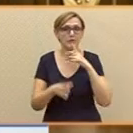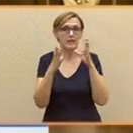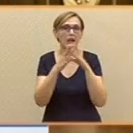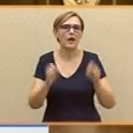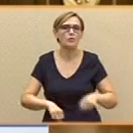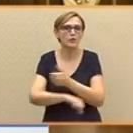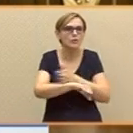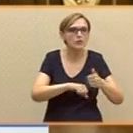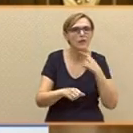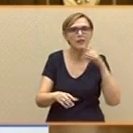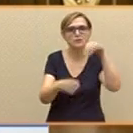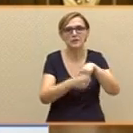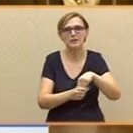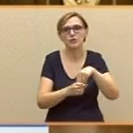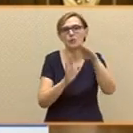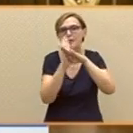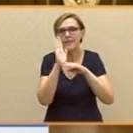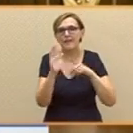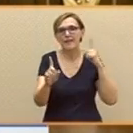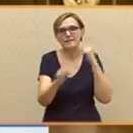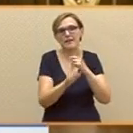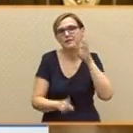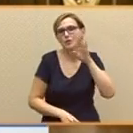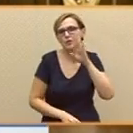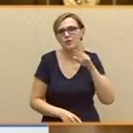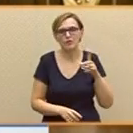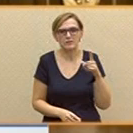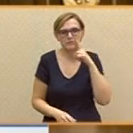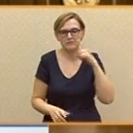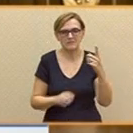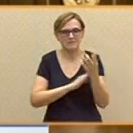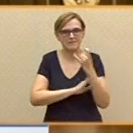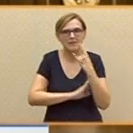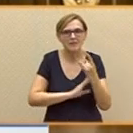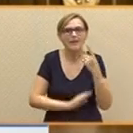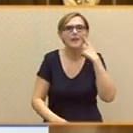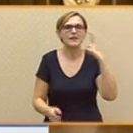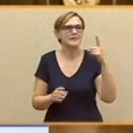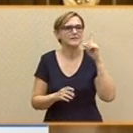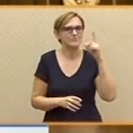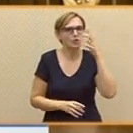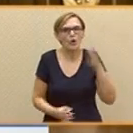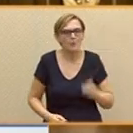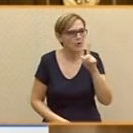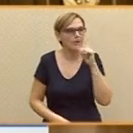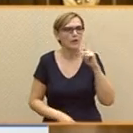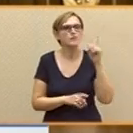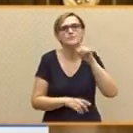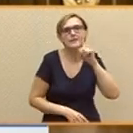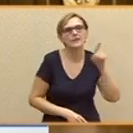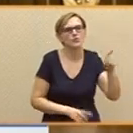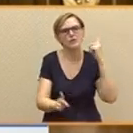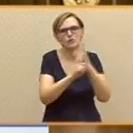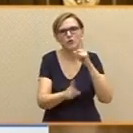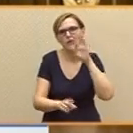corrupción es una burla indecente. Se los diré sencillamente. No les creo. Es mentira que ustedes vayan a combatir la corrupción, porque